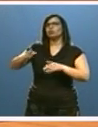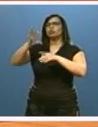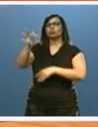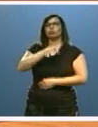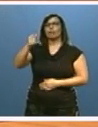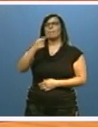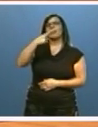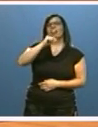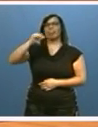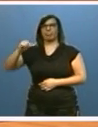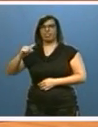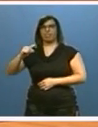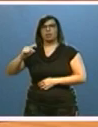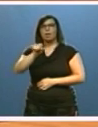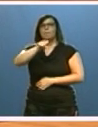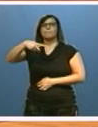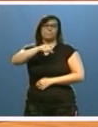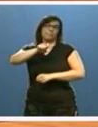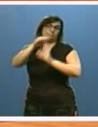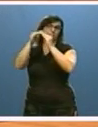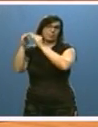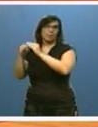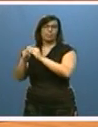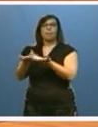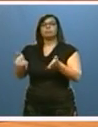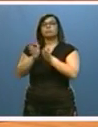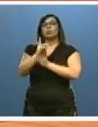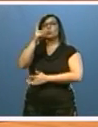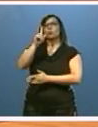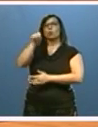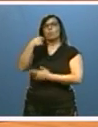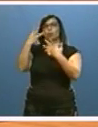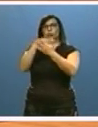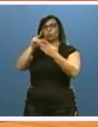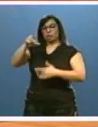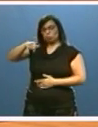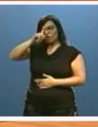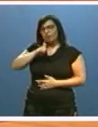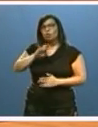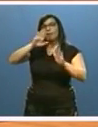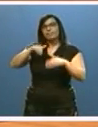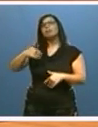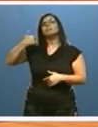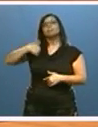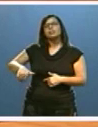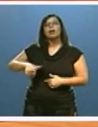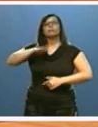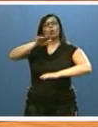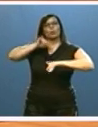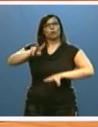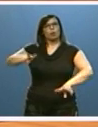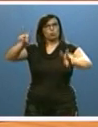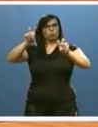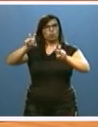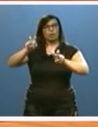1.100 viviendas rehabilitadas y un importe de 1,8 millones de euros, en 2016 hemos hecho ya una nueva convocatoria